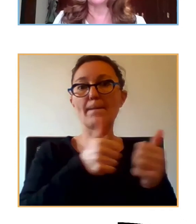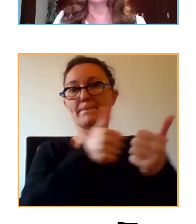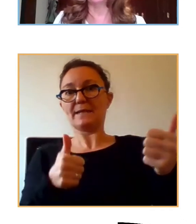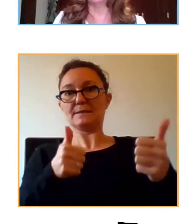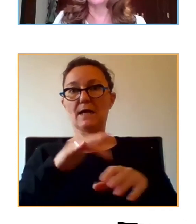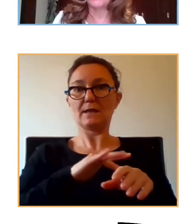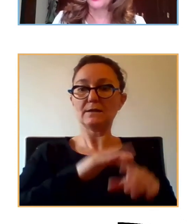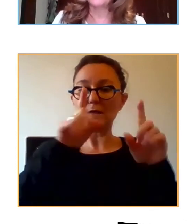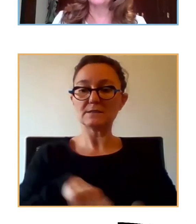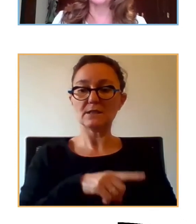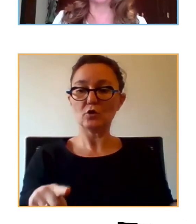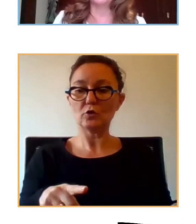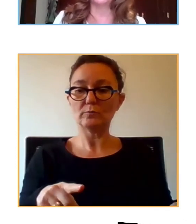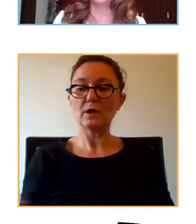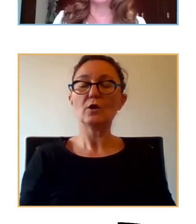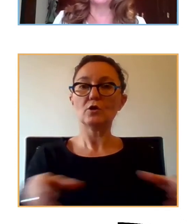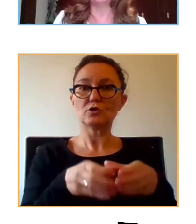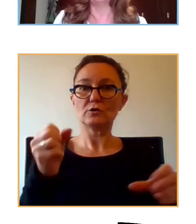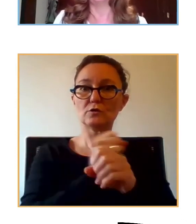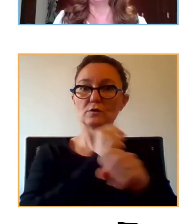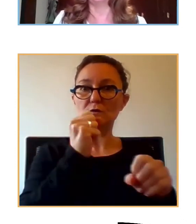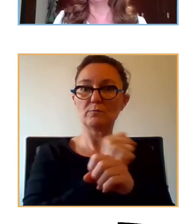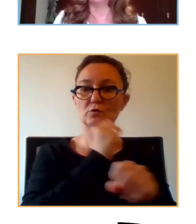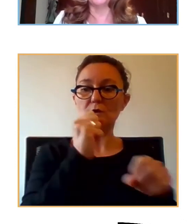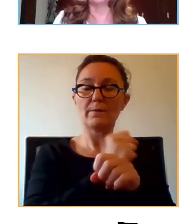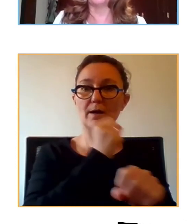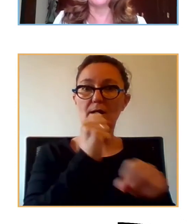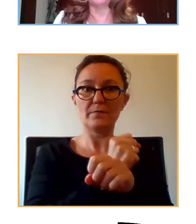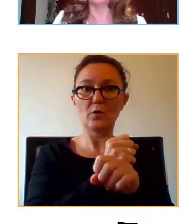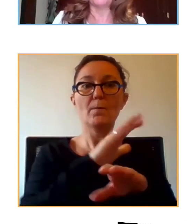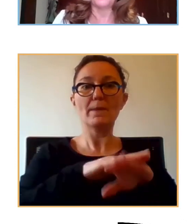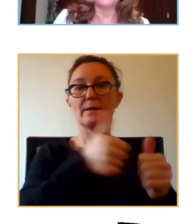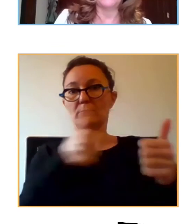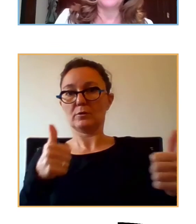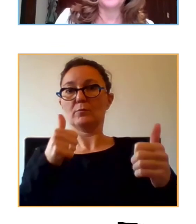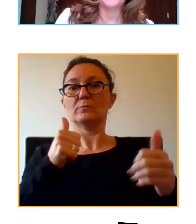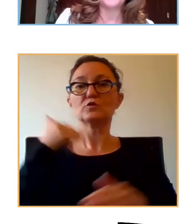Estamos desde los centros trabajando porque la brecha digital se pueda superar.